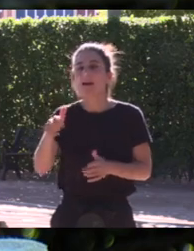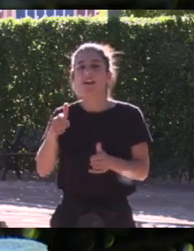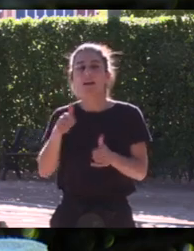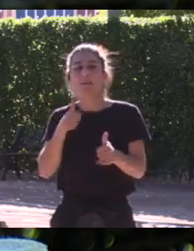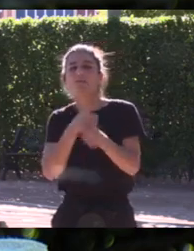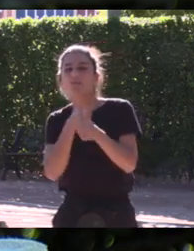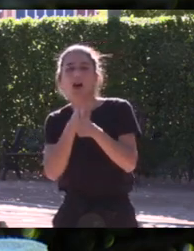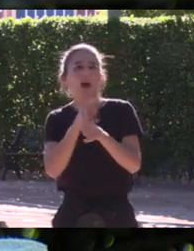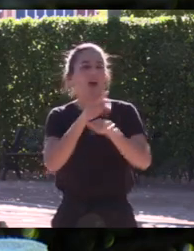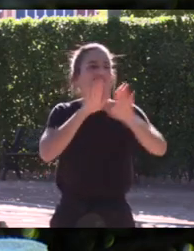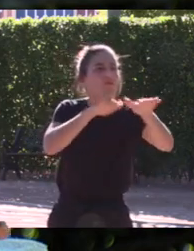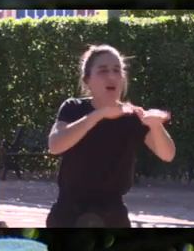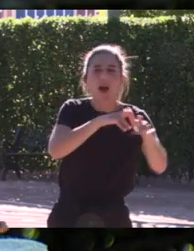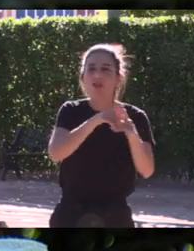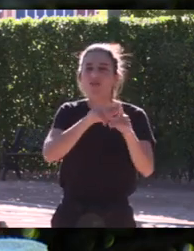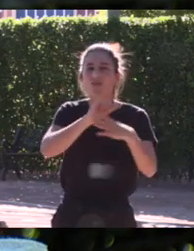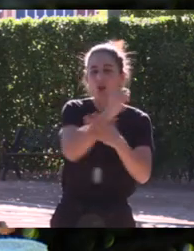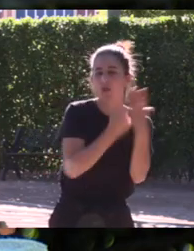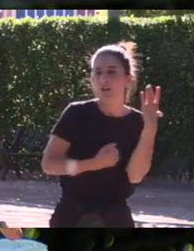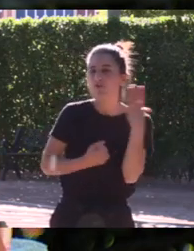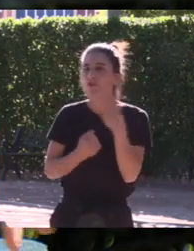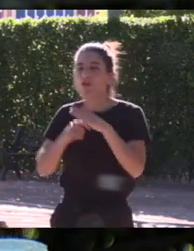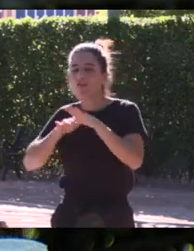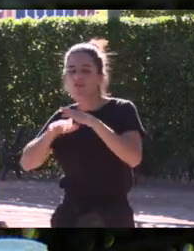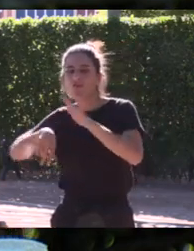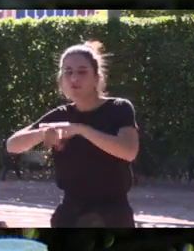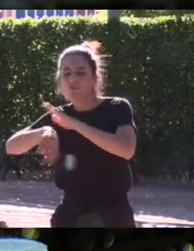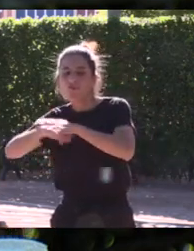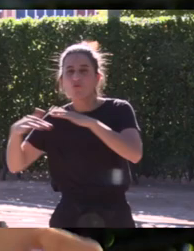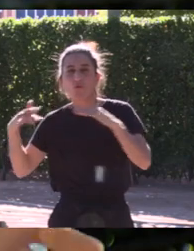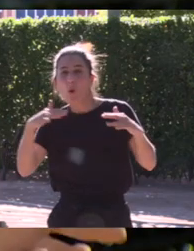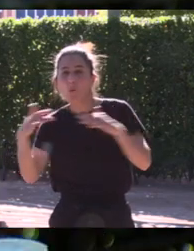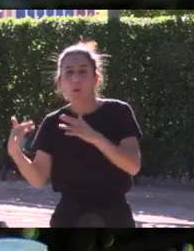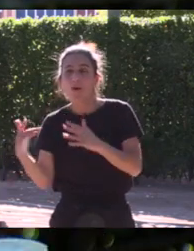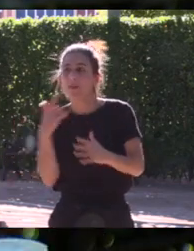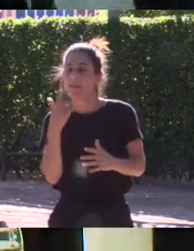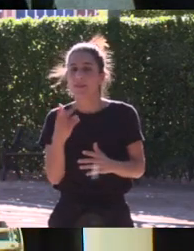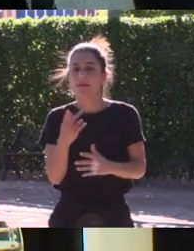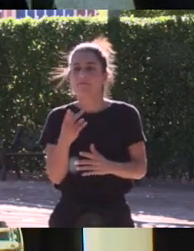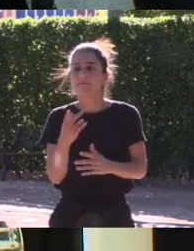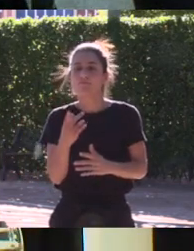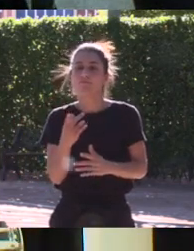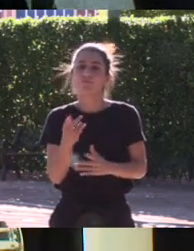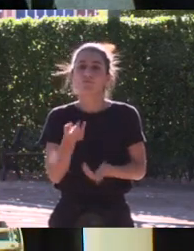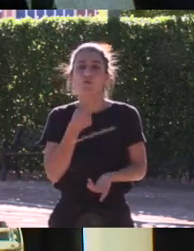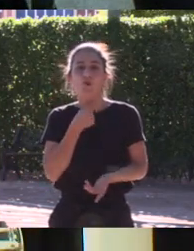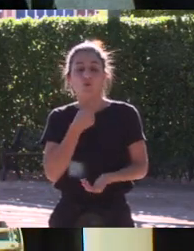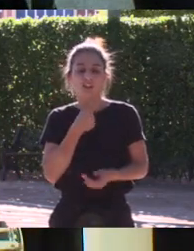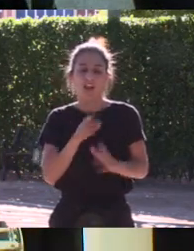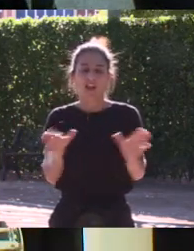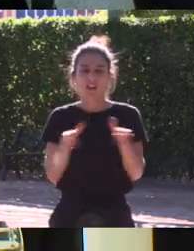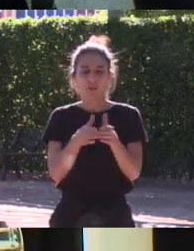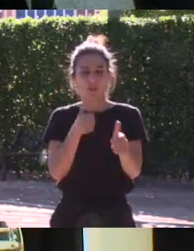baloncesto del fútbol principalmente como deportes mayoritarios dicen que no les gusta seguir el equipo